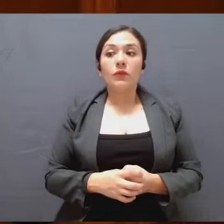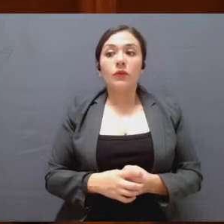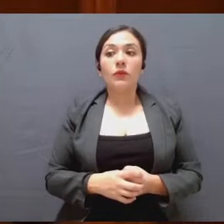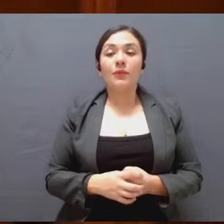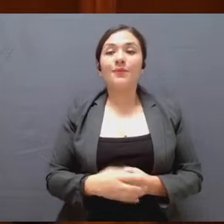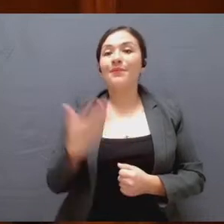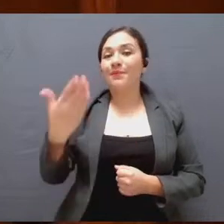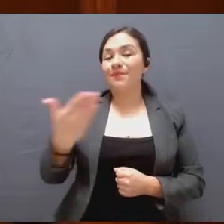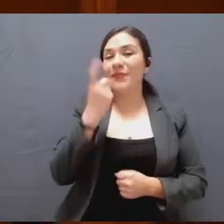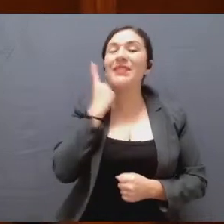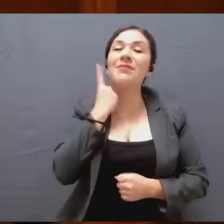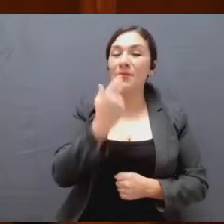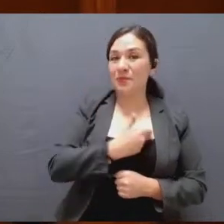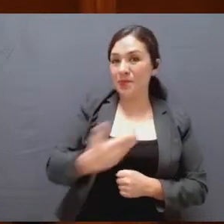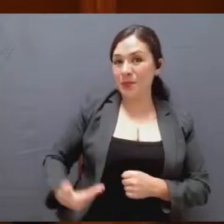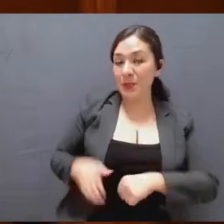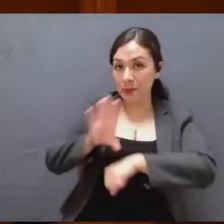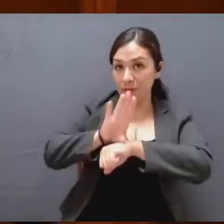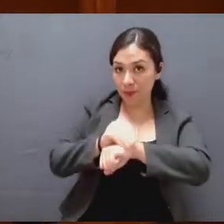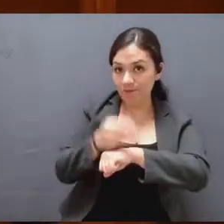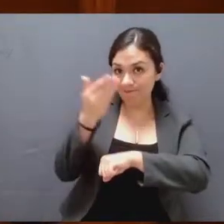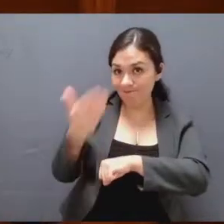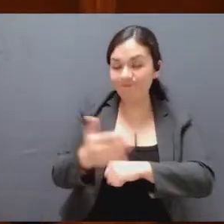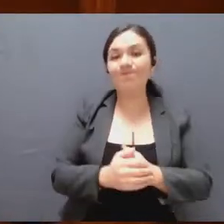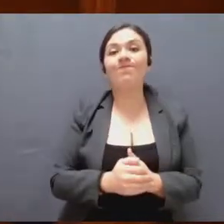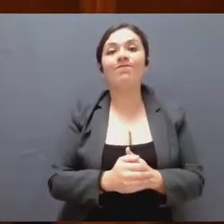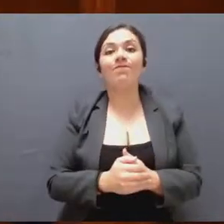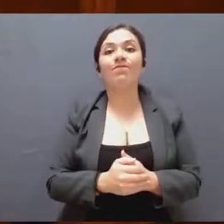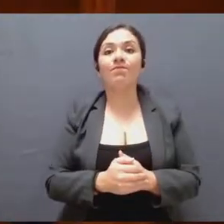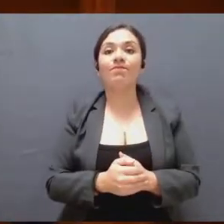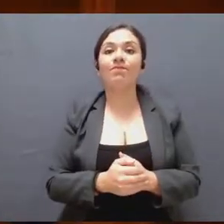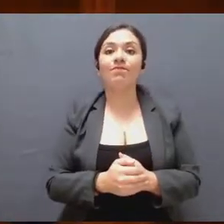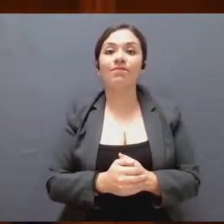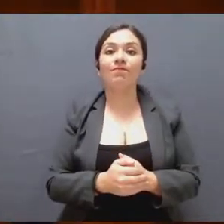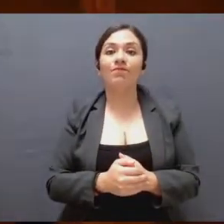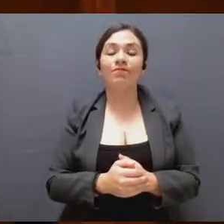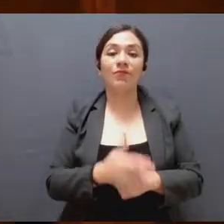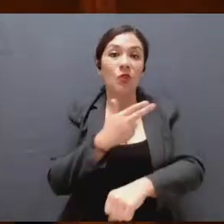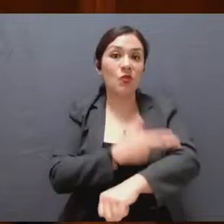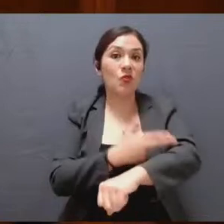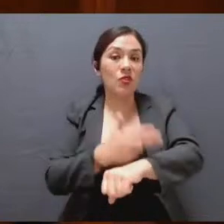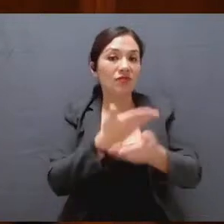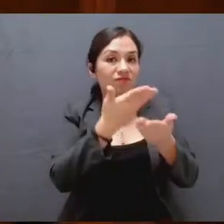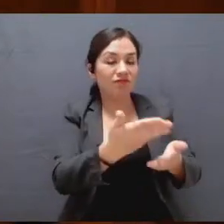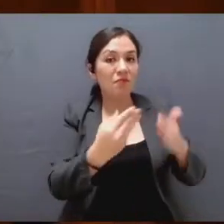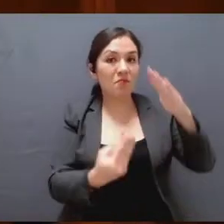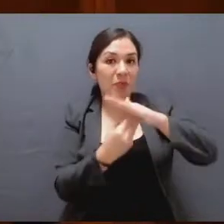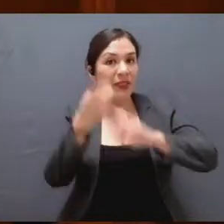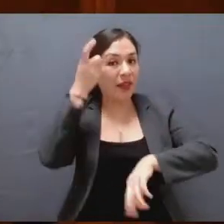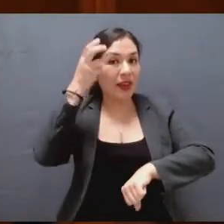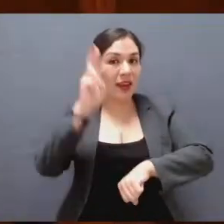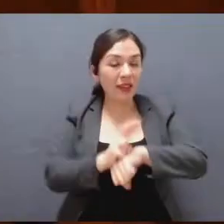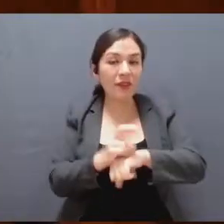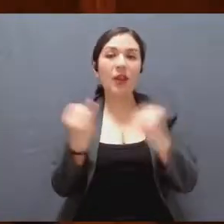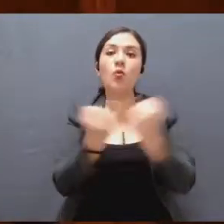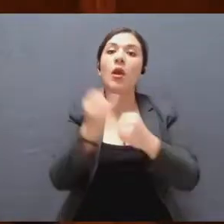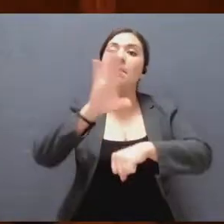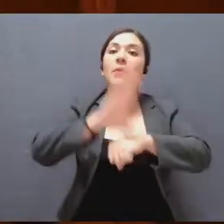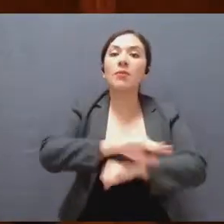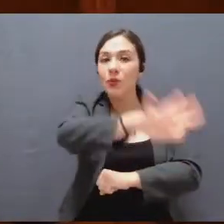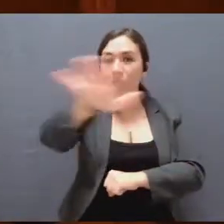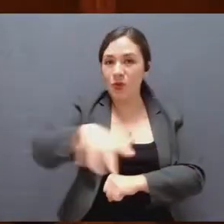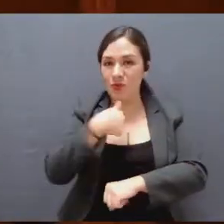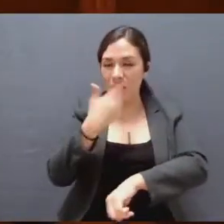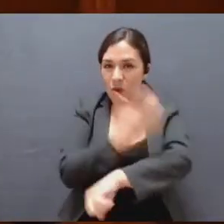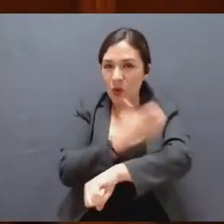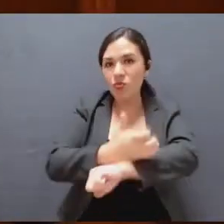diputado presidente, con la venida de esta honorable mesa directiva y con la venida de todos ustedes, compañeras